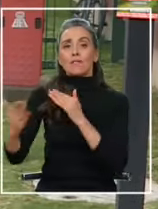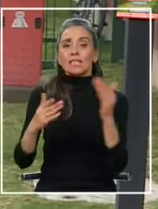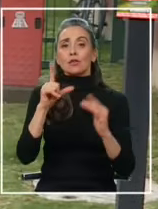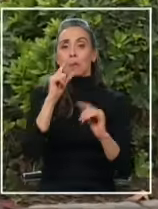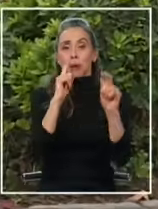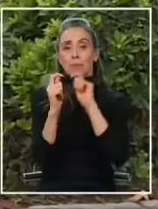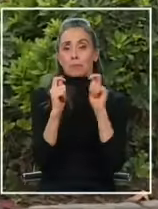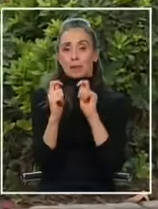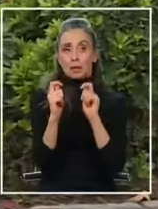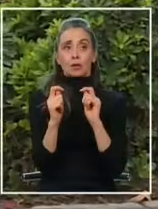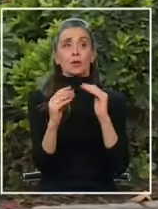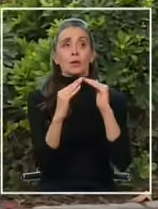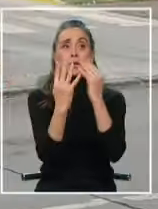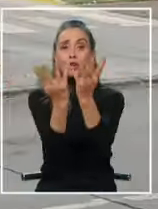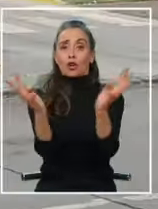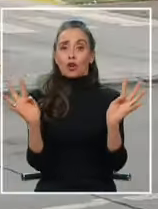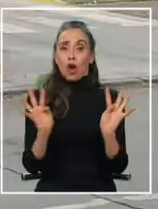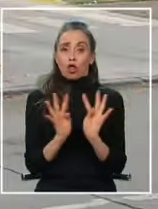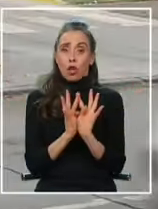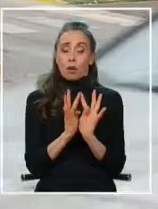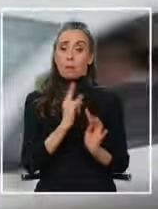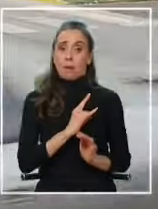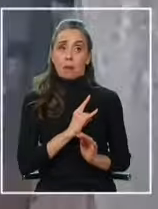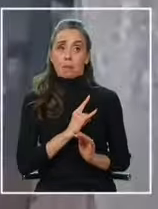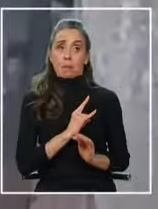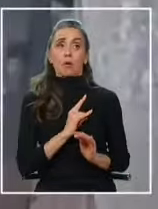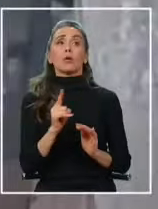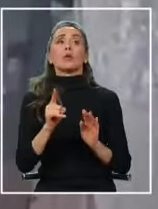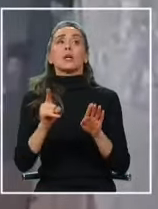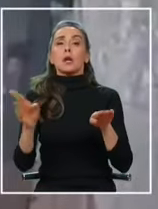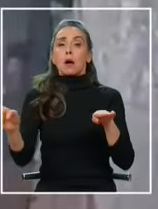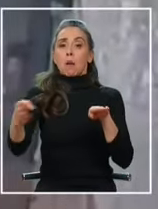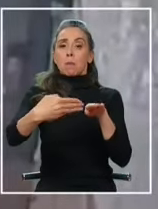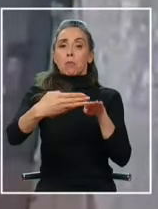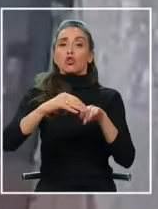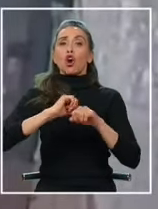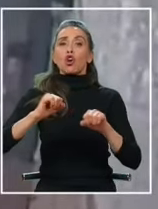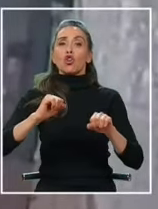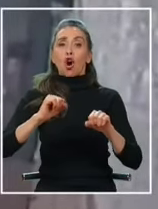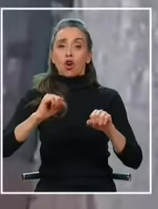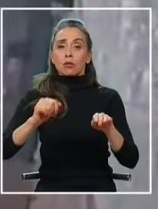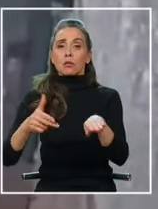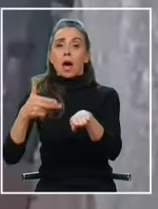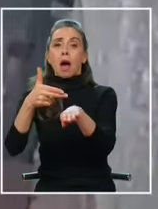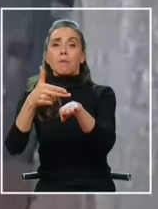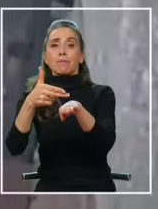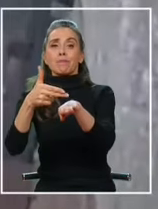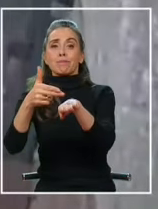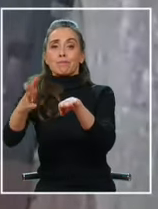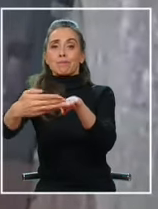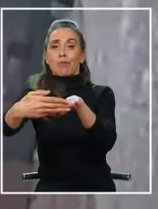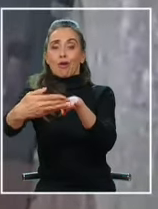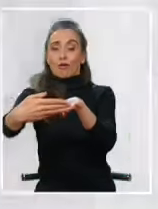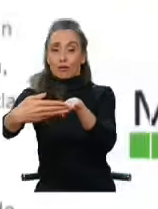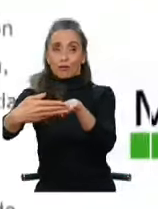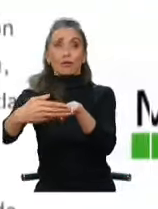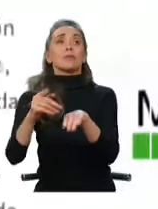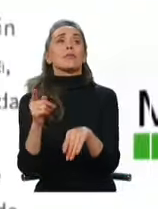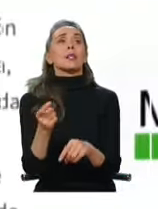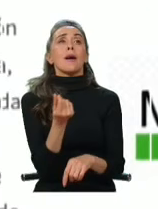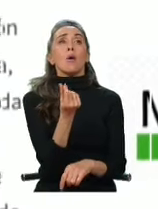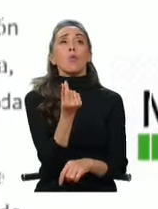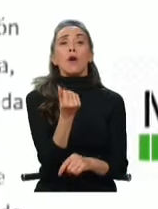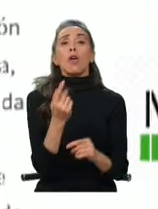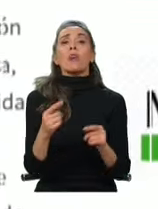En este recinto privado de Maipú, instalarán un portón antiportonazo para evitar escenas como estas. El costo